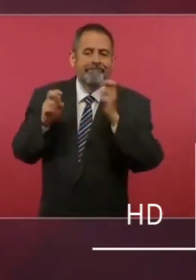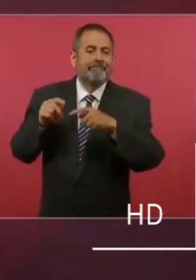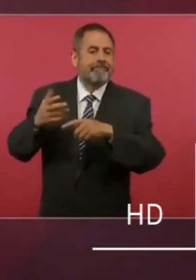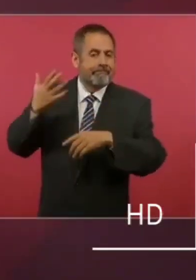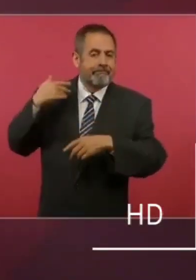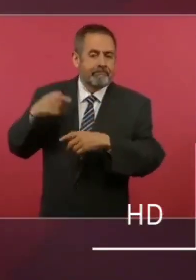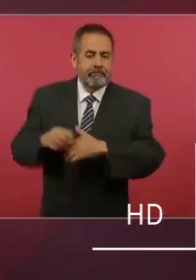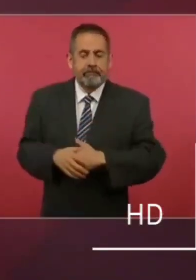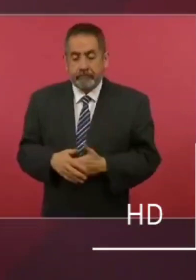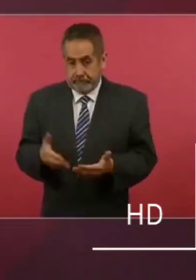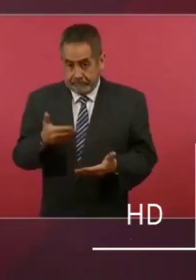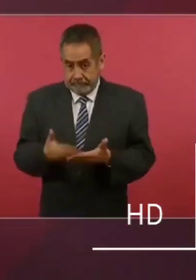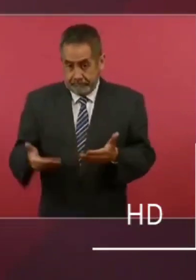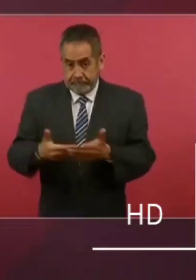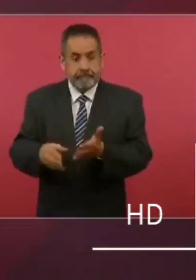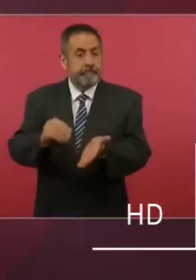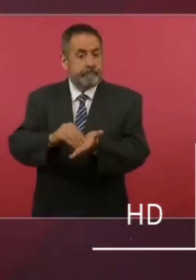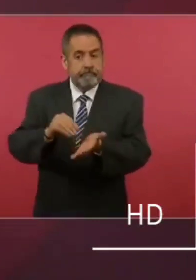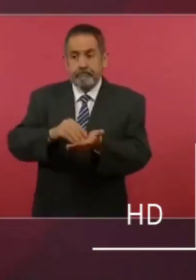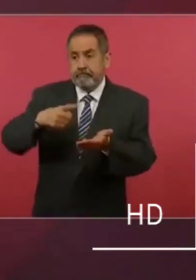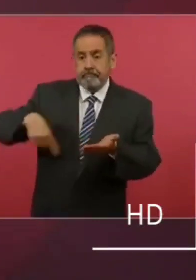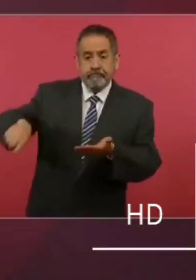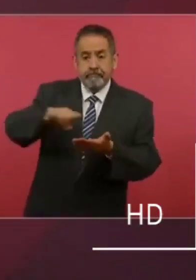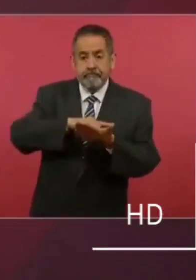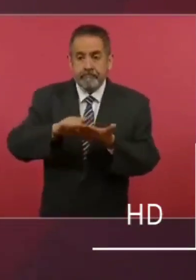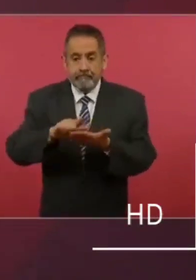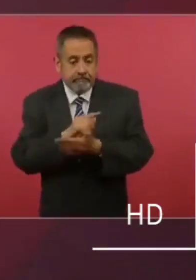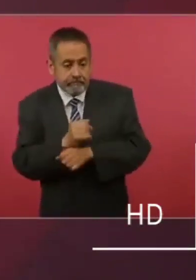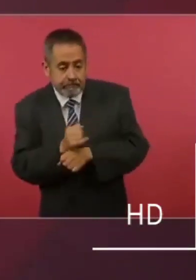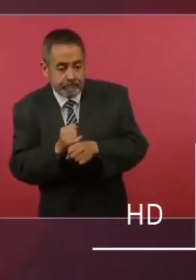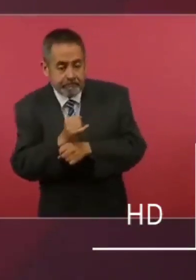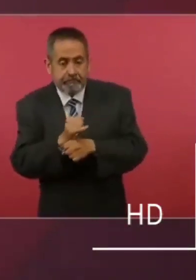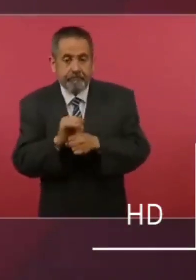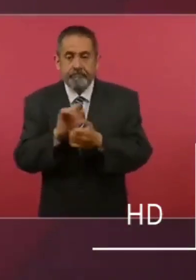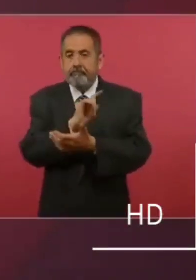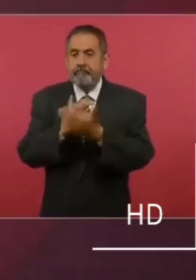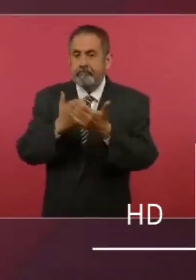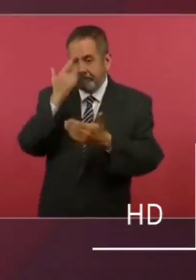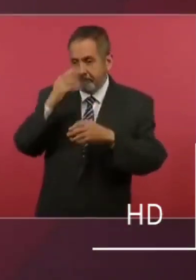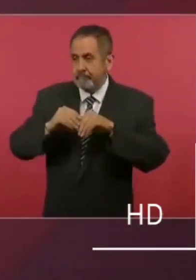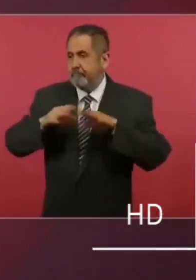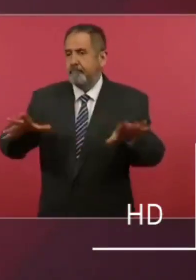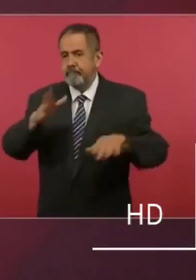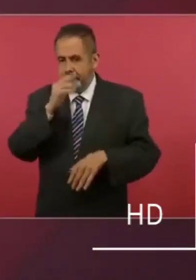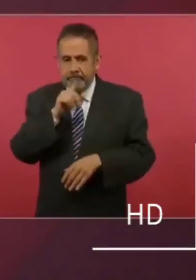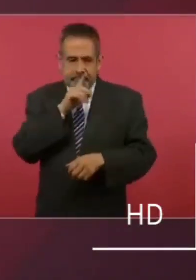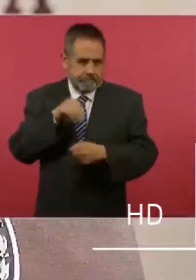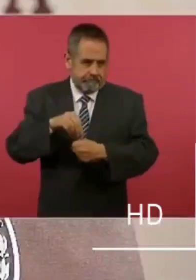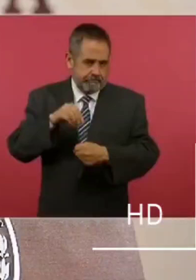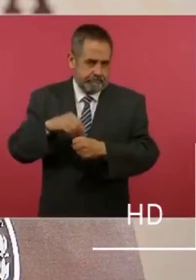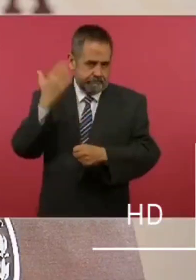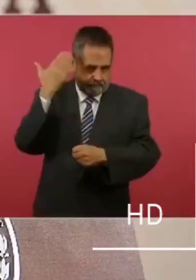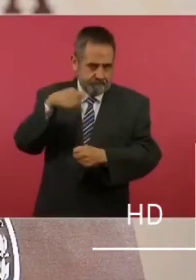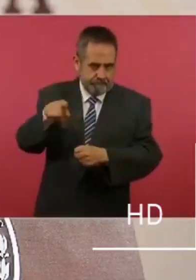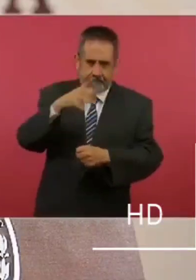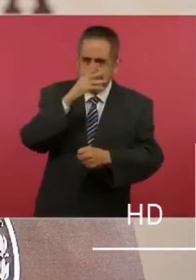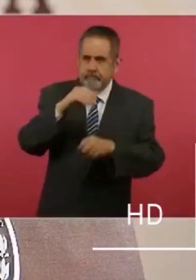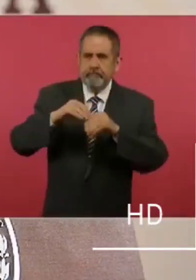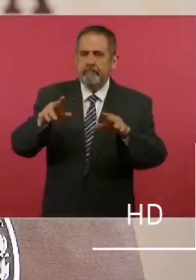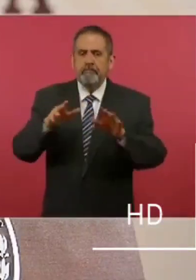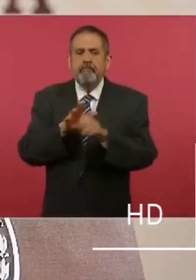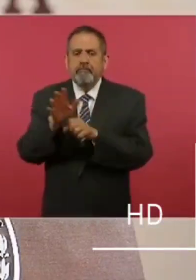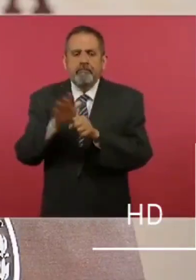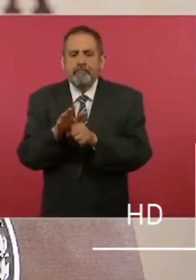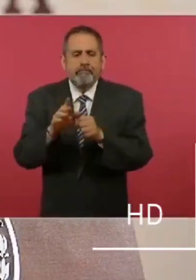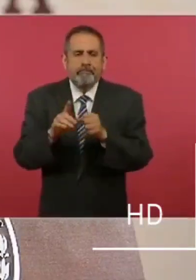Actualmente existe una carpeta de investigación por delitos que no pueden ser revelado por la secrecía de la investigación.